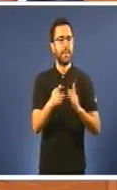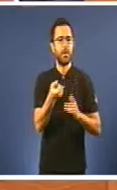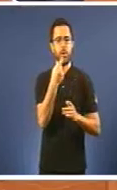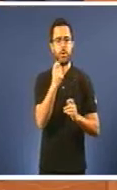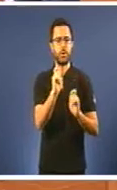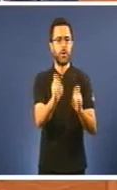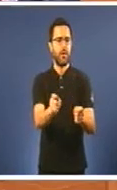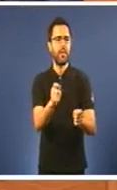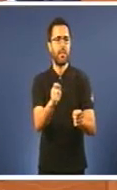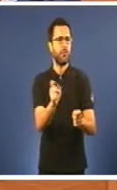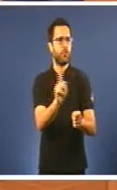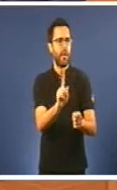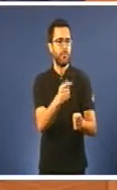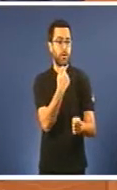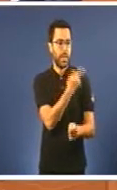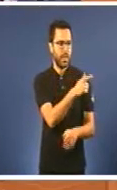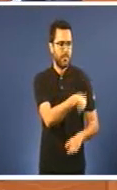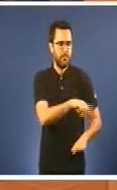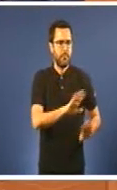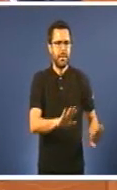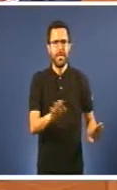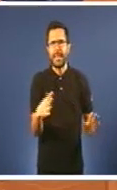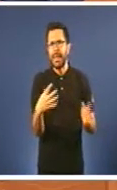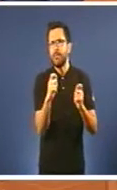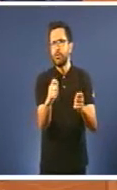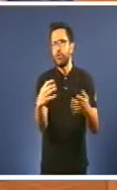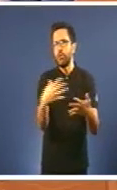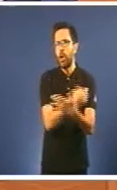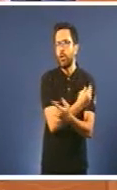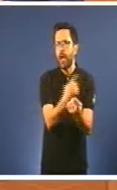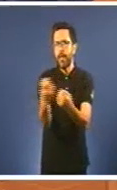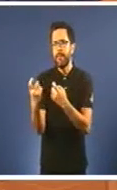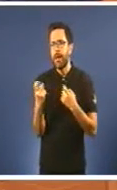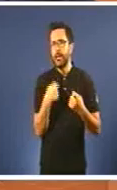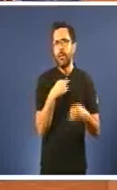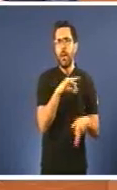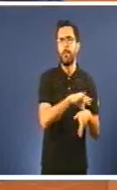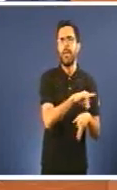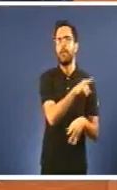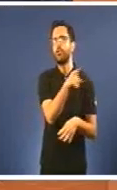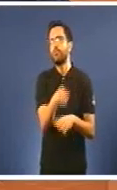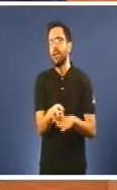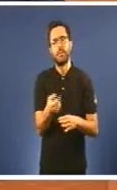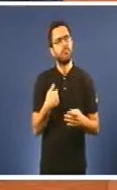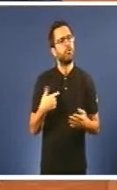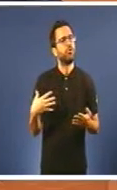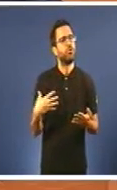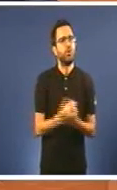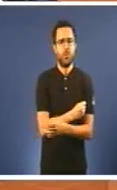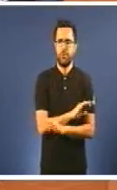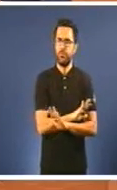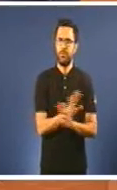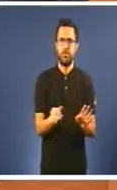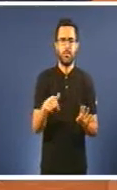Todos os que son necesarios e os que os médicos o prescriben Todos Señorías, fomos a primeira comunidade autónoma